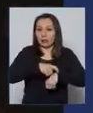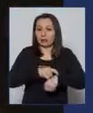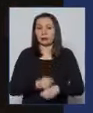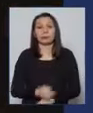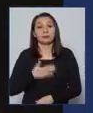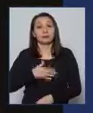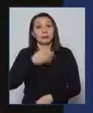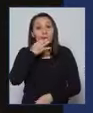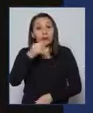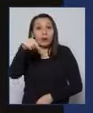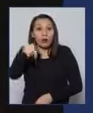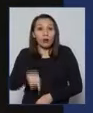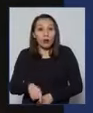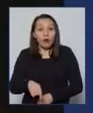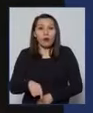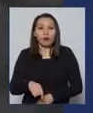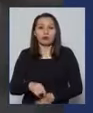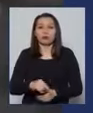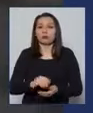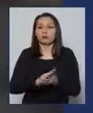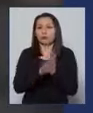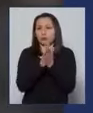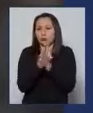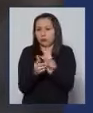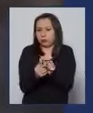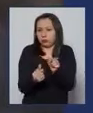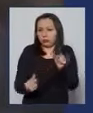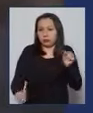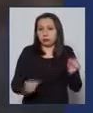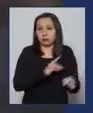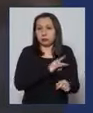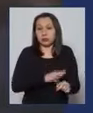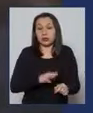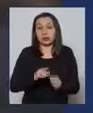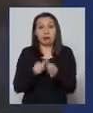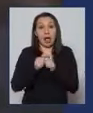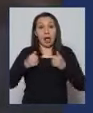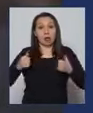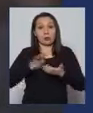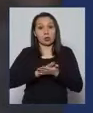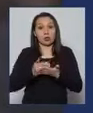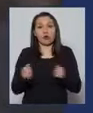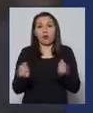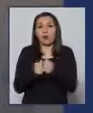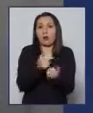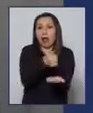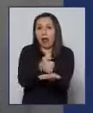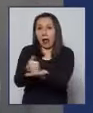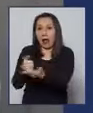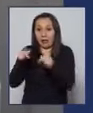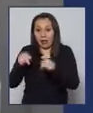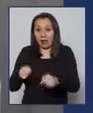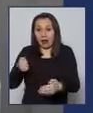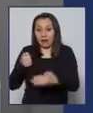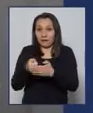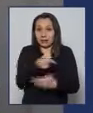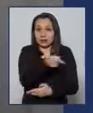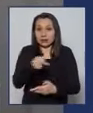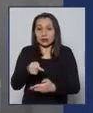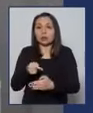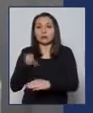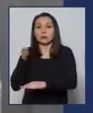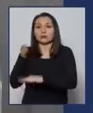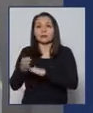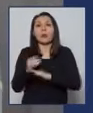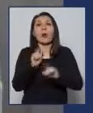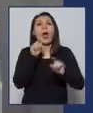decirles que hoy, a lo largo de todo nuestro país, la autoridad sanitaria, junto a los alcaldes, este fin de semana, realizaremos un